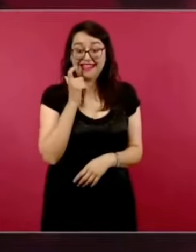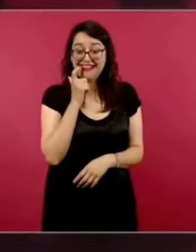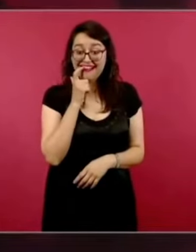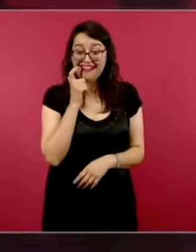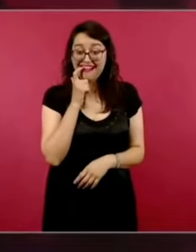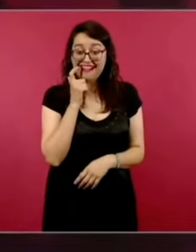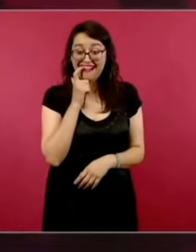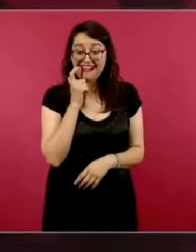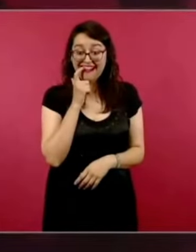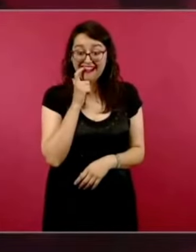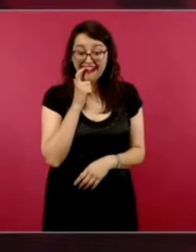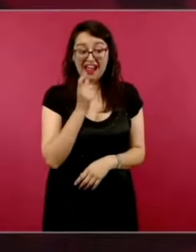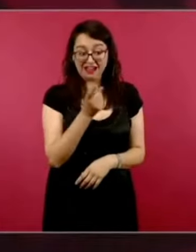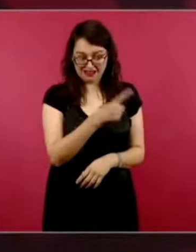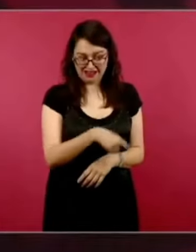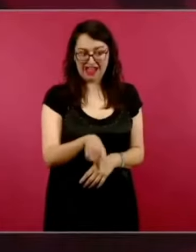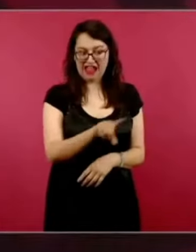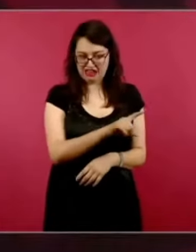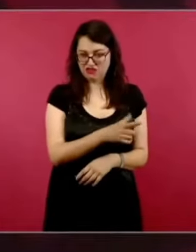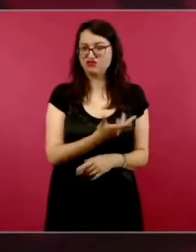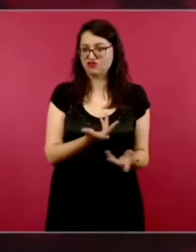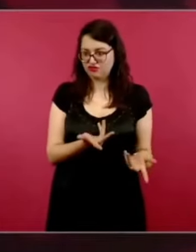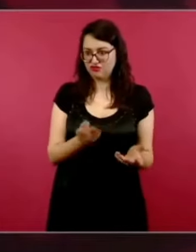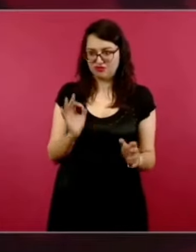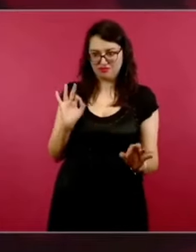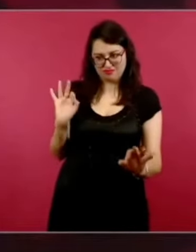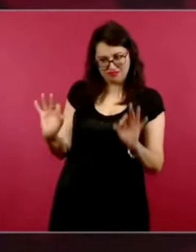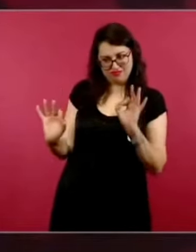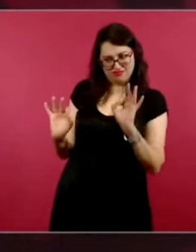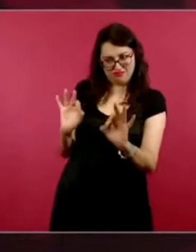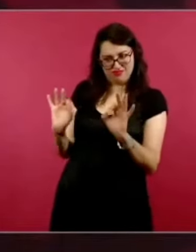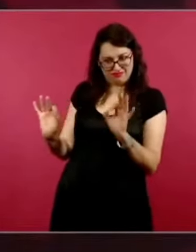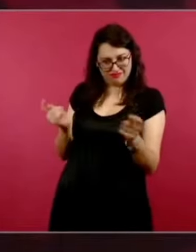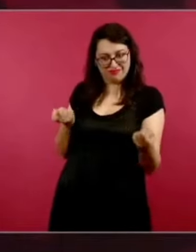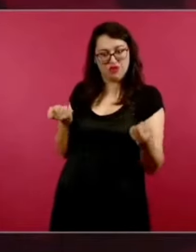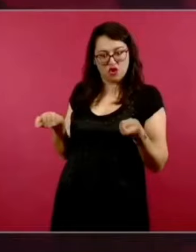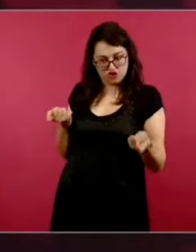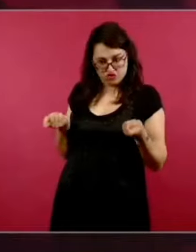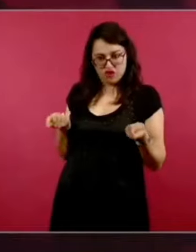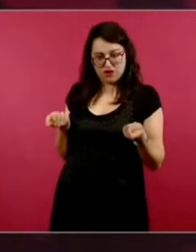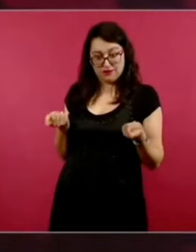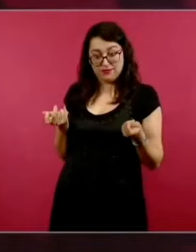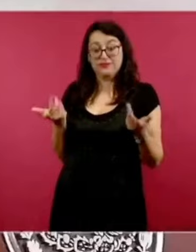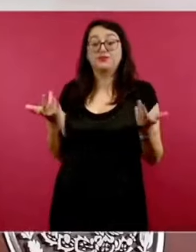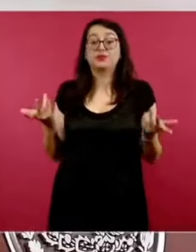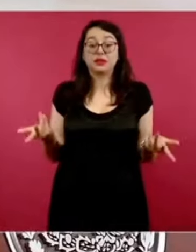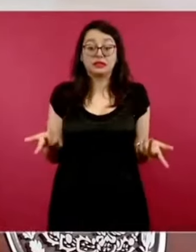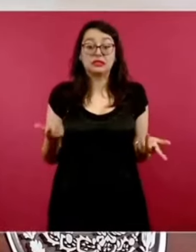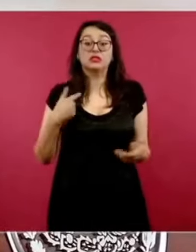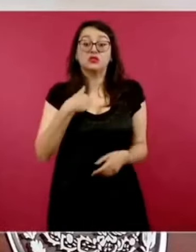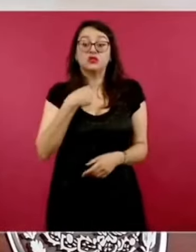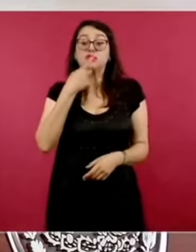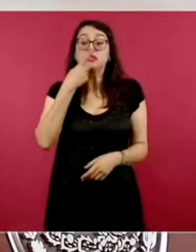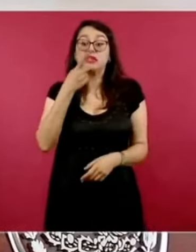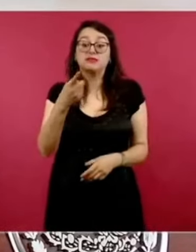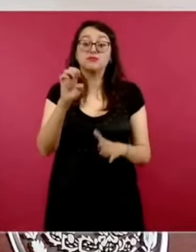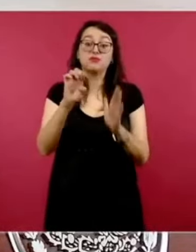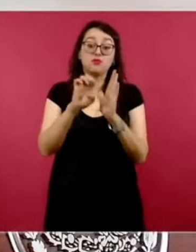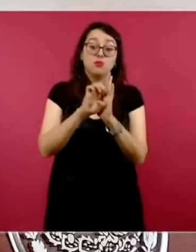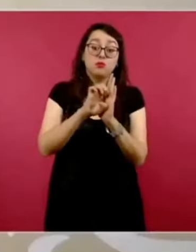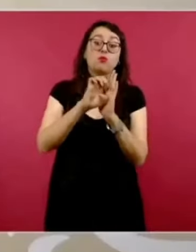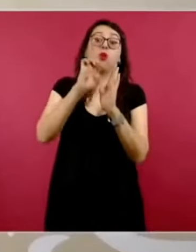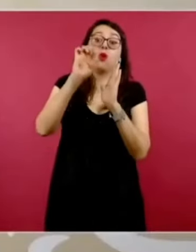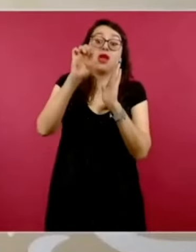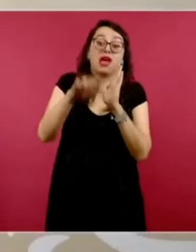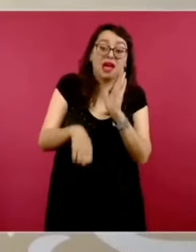Entonces, puse de ejemplo lo de Ecuador, que hace como un año o año y